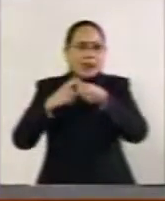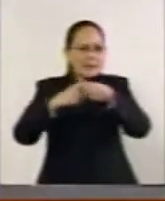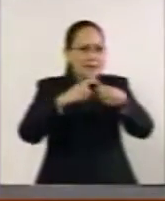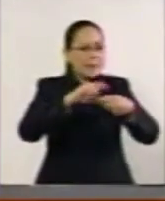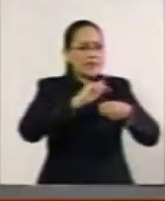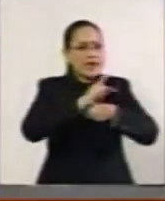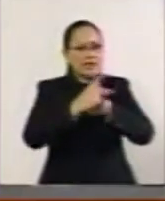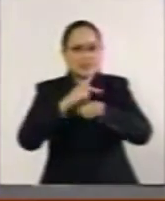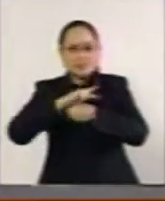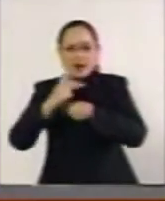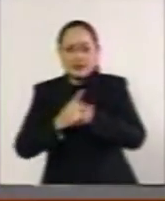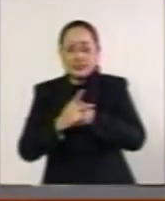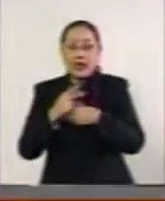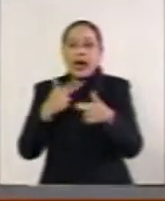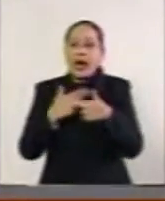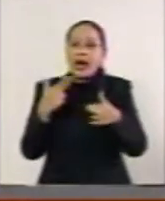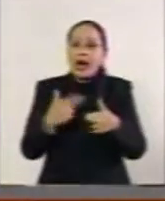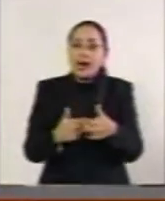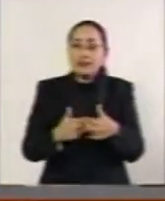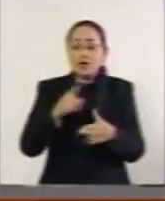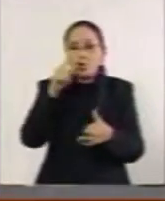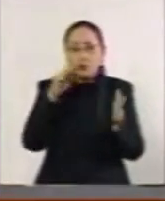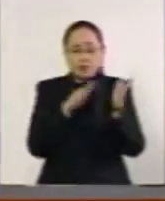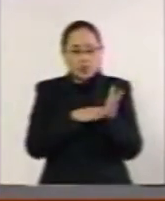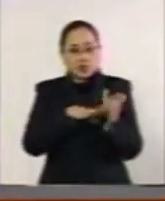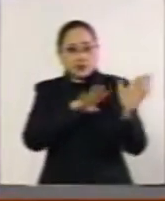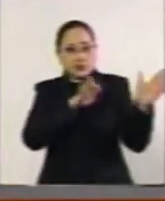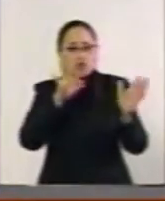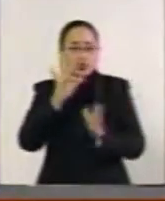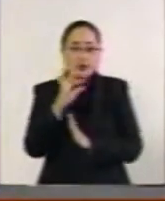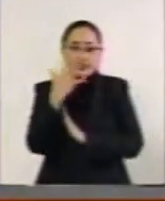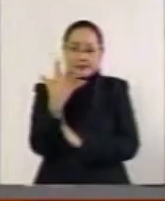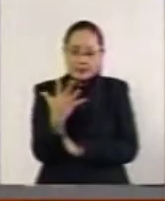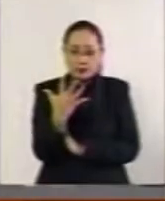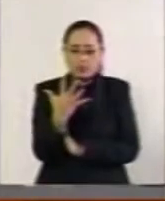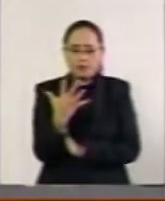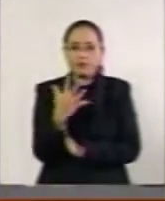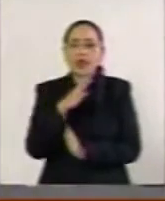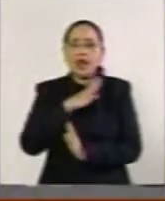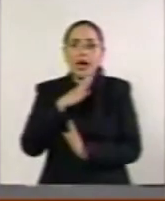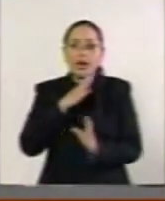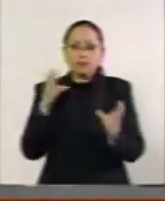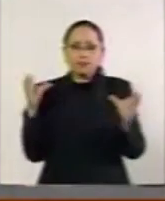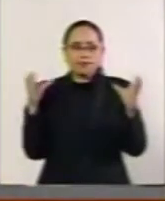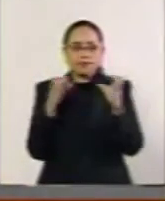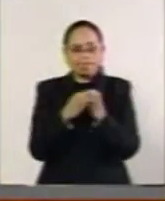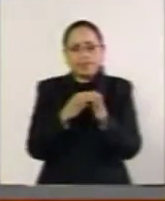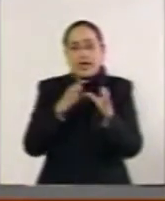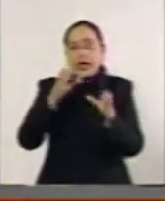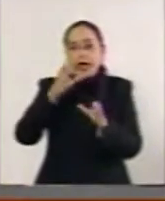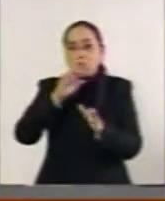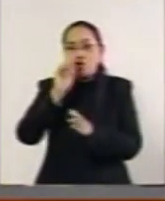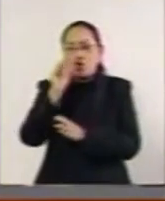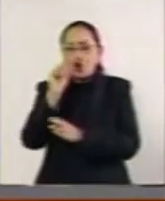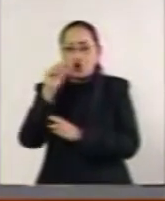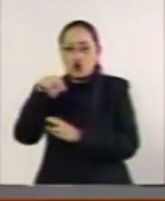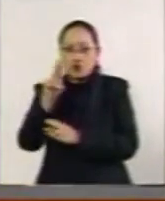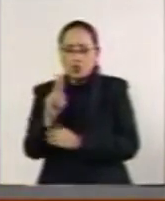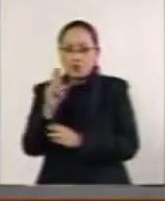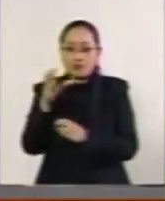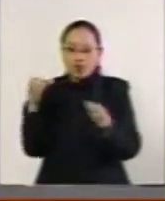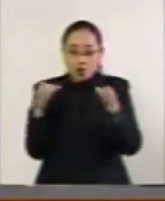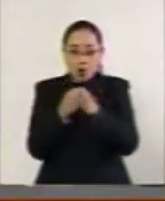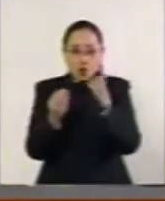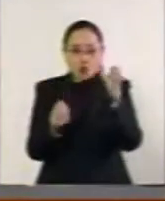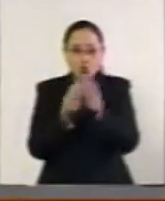hasta que finalmente en 1945, que se celebra la Carta de las Naciones Unidas, en esta nueva